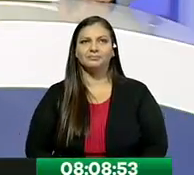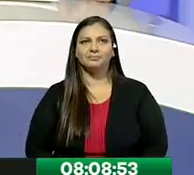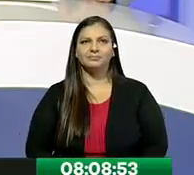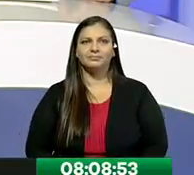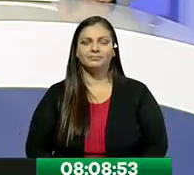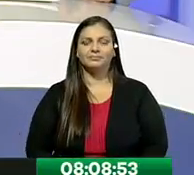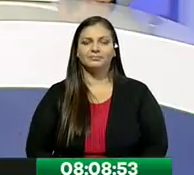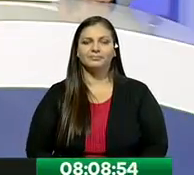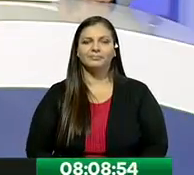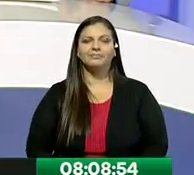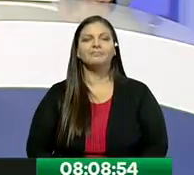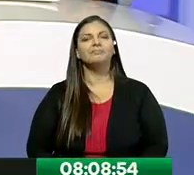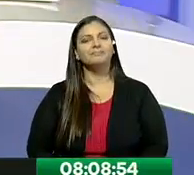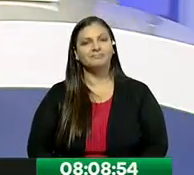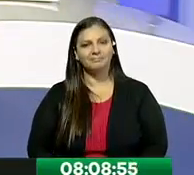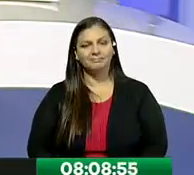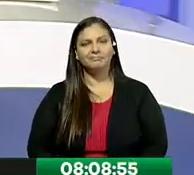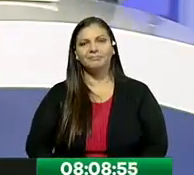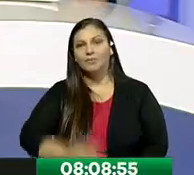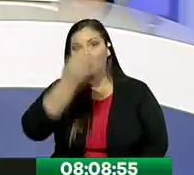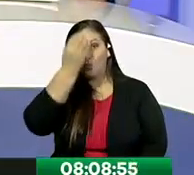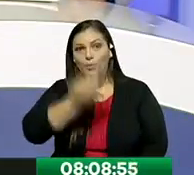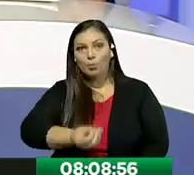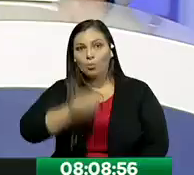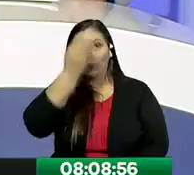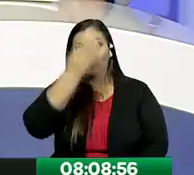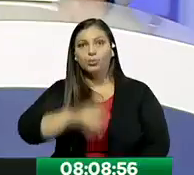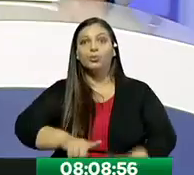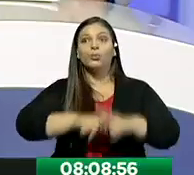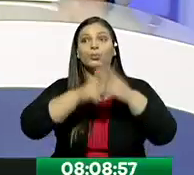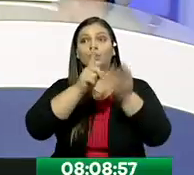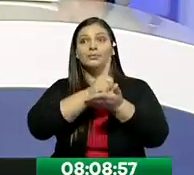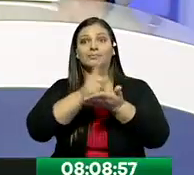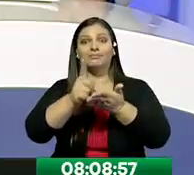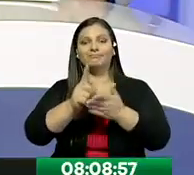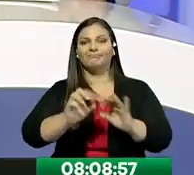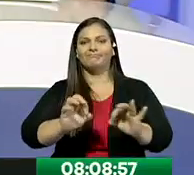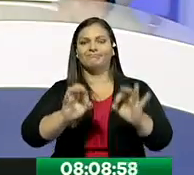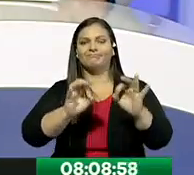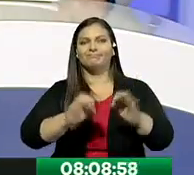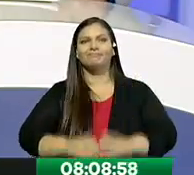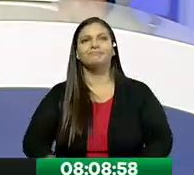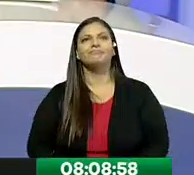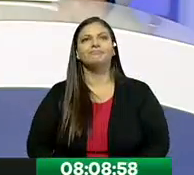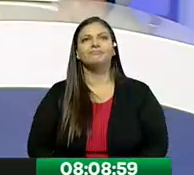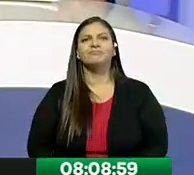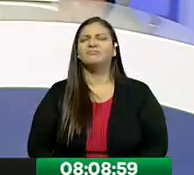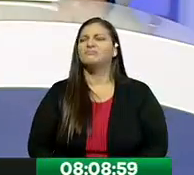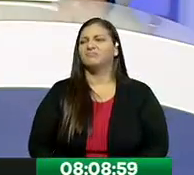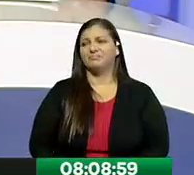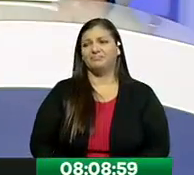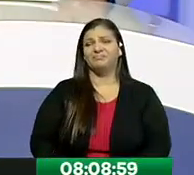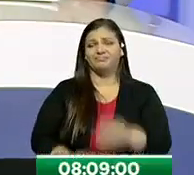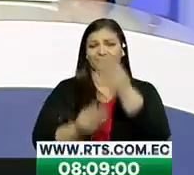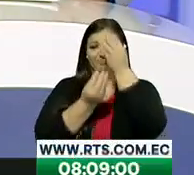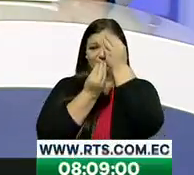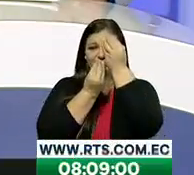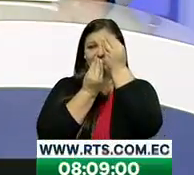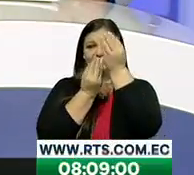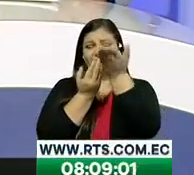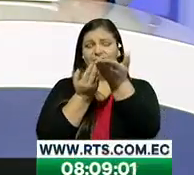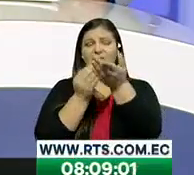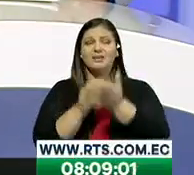¿Qué tal Hugo y amigos? Buenos días y excelente inicio de semana. Igual para ti. Malos vecinos continúan causando